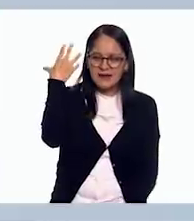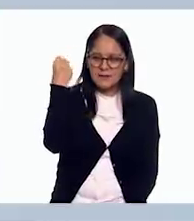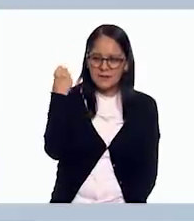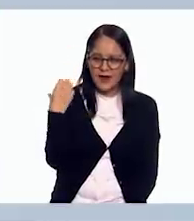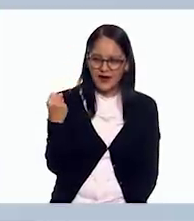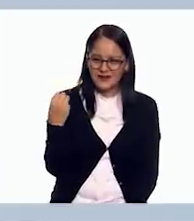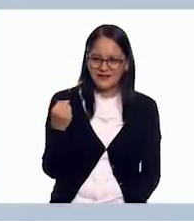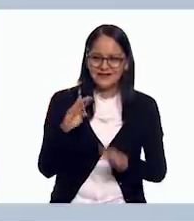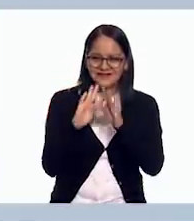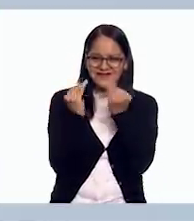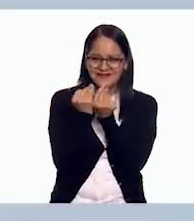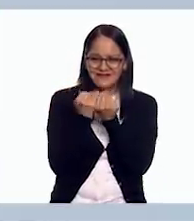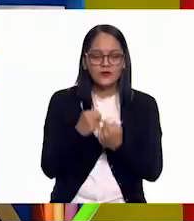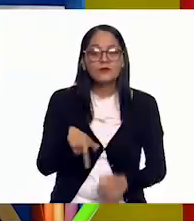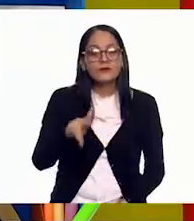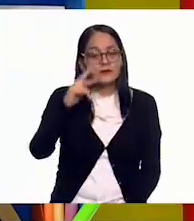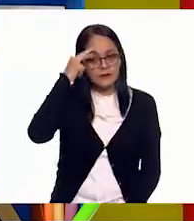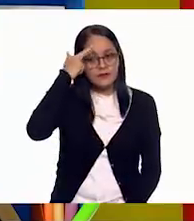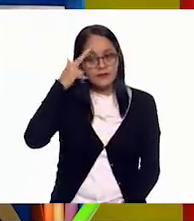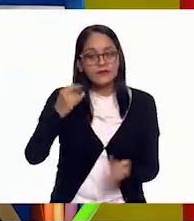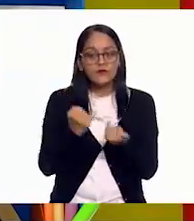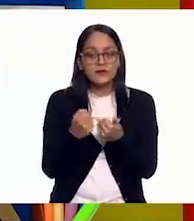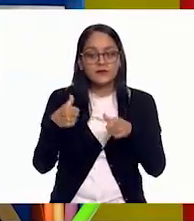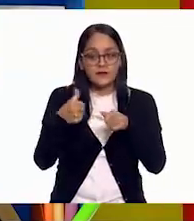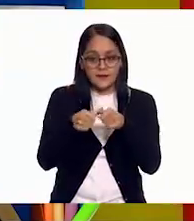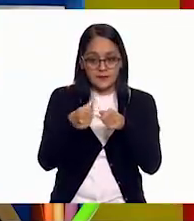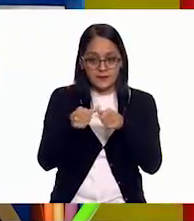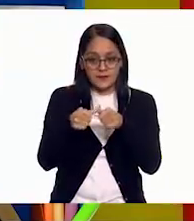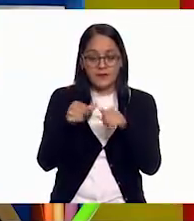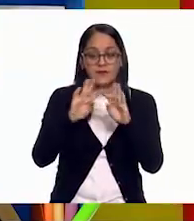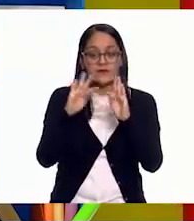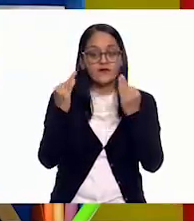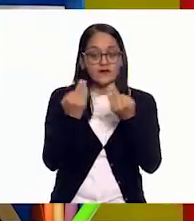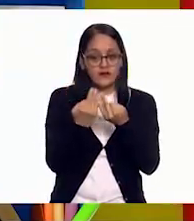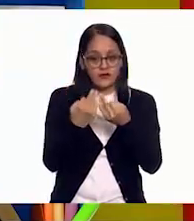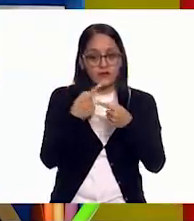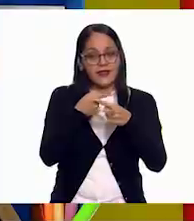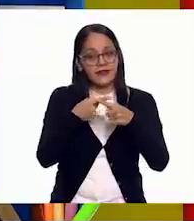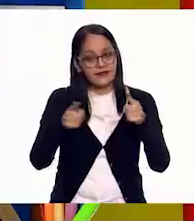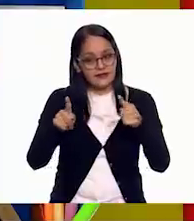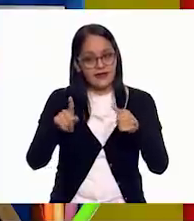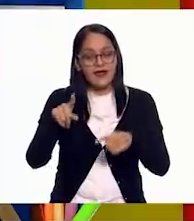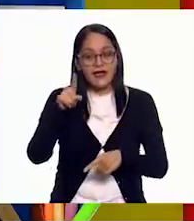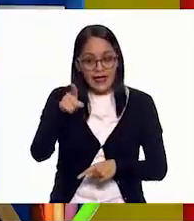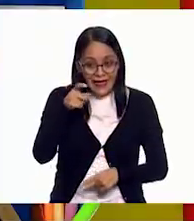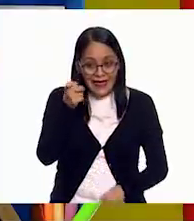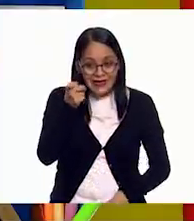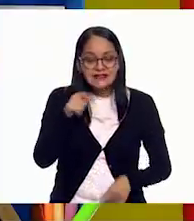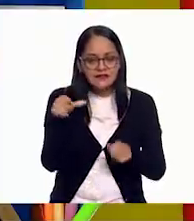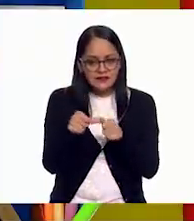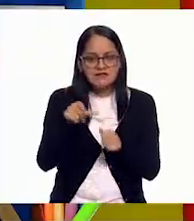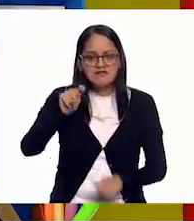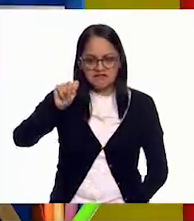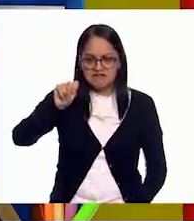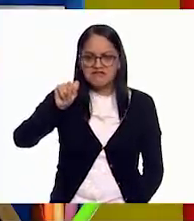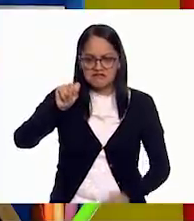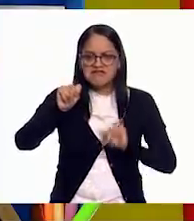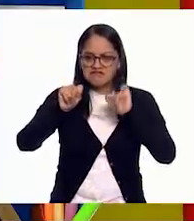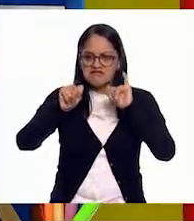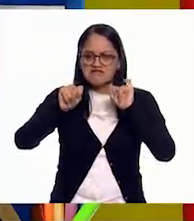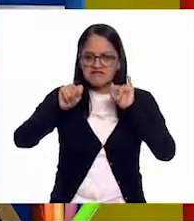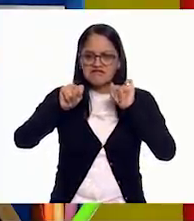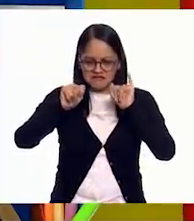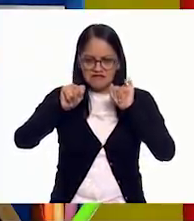Ajá. Ajá. Pero recuerda que esta tipografía que se está usando, esa es la T. Ah. Sigue siendo T